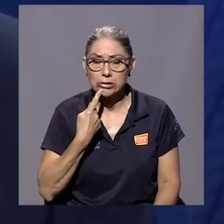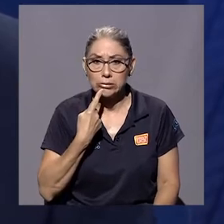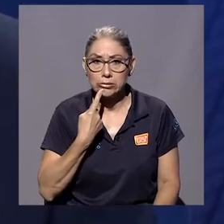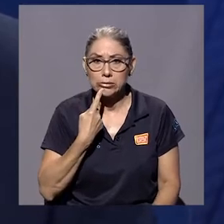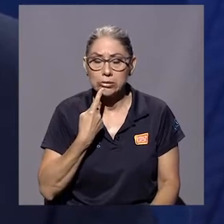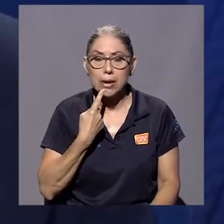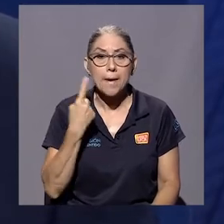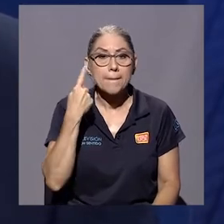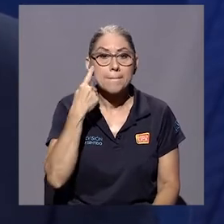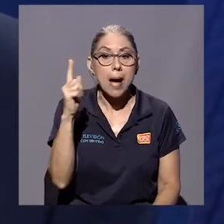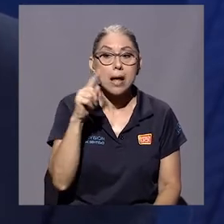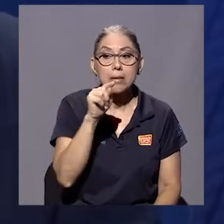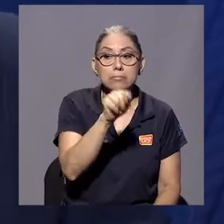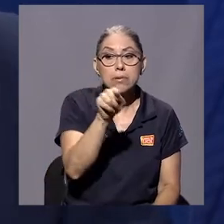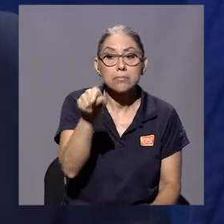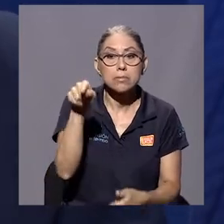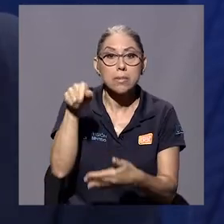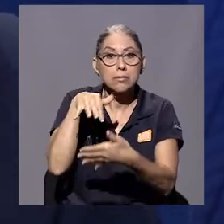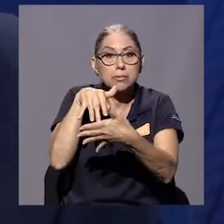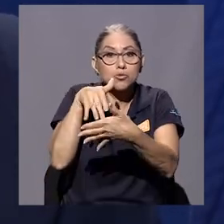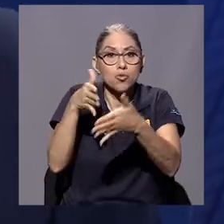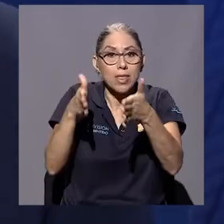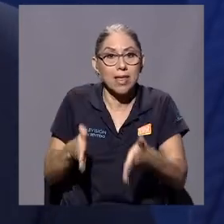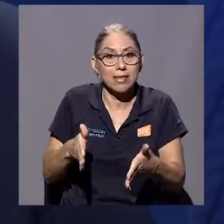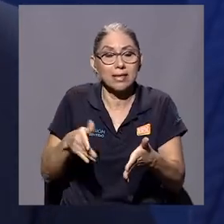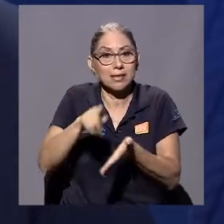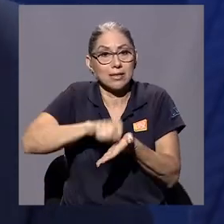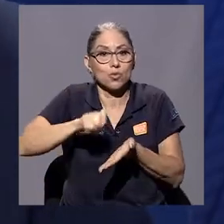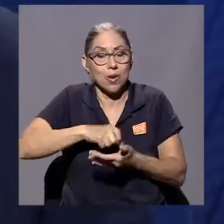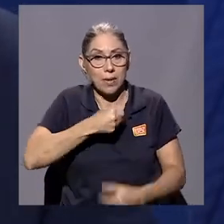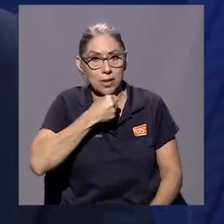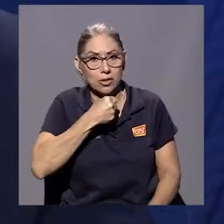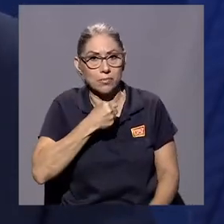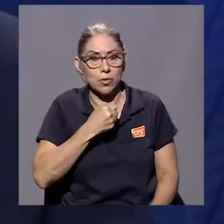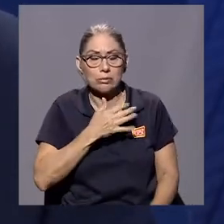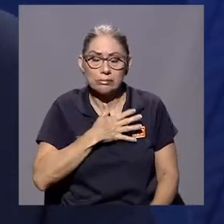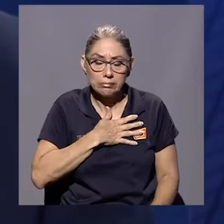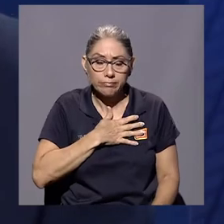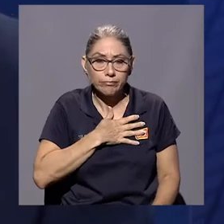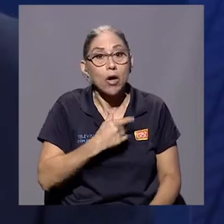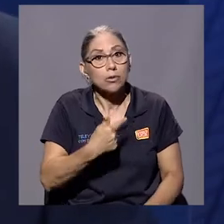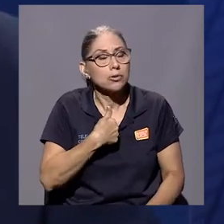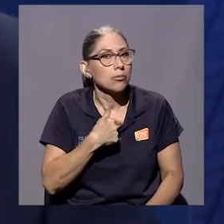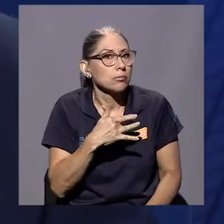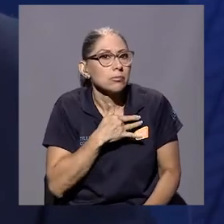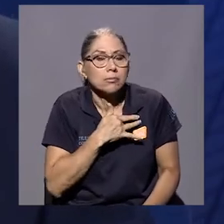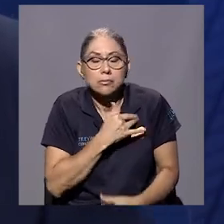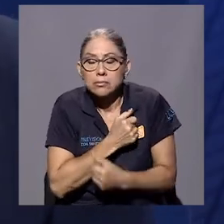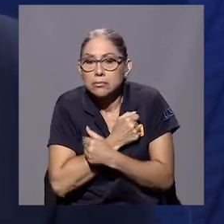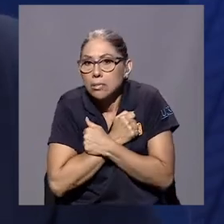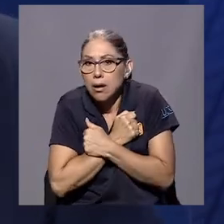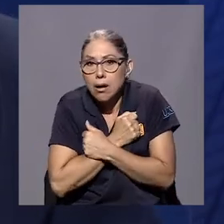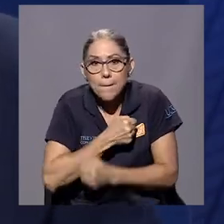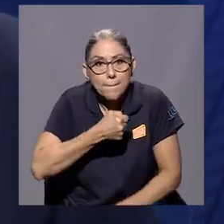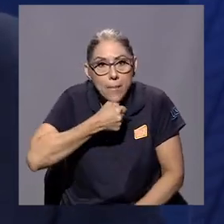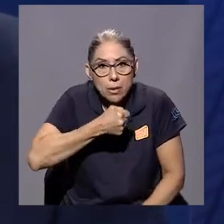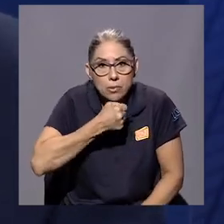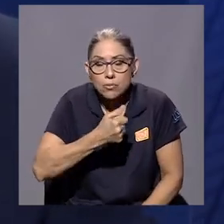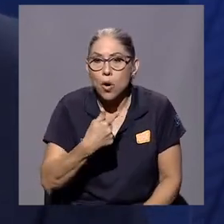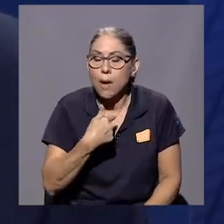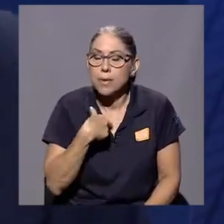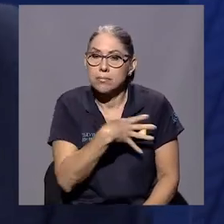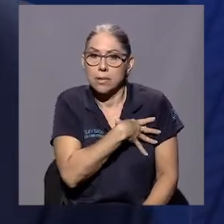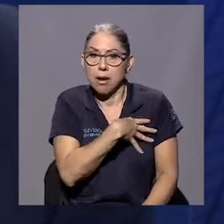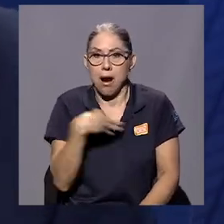estudiantes que están en las escuelas de periodismo. A mi pesar, yo adoro el periodismo y me encantaría la docencia, me